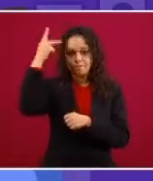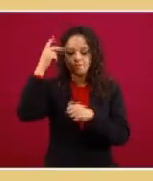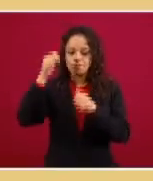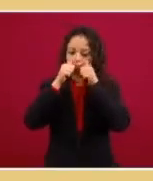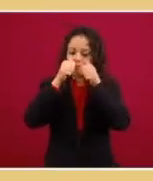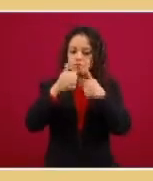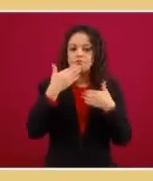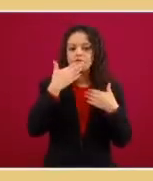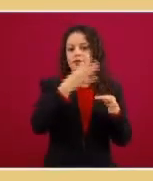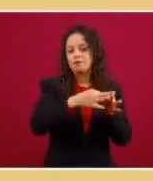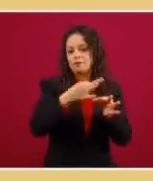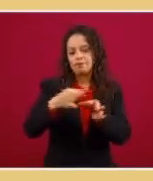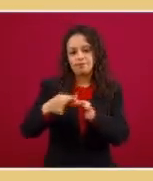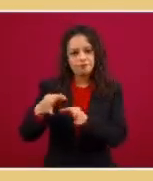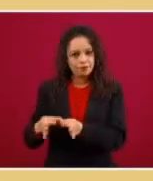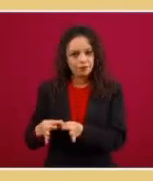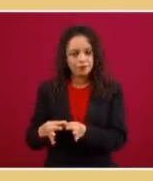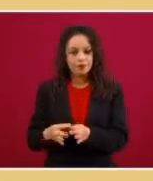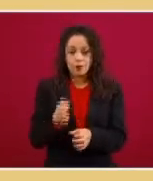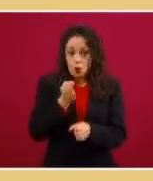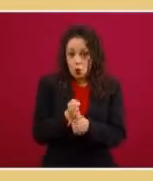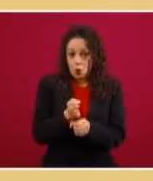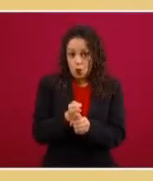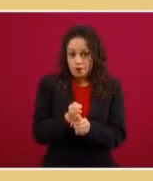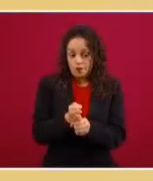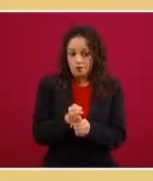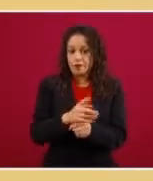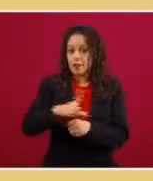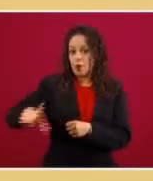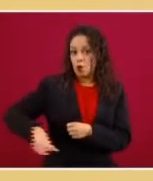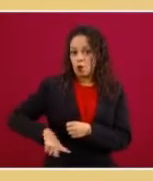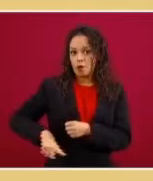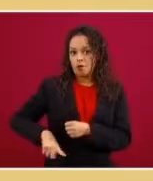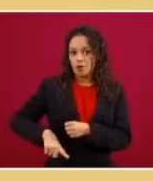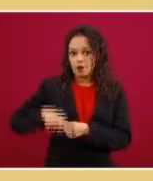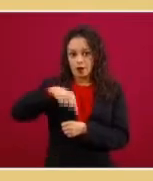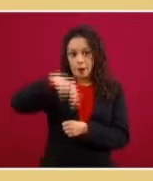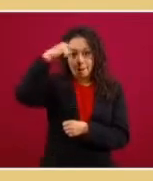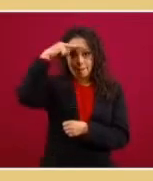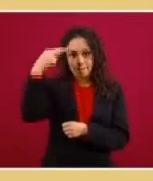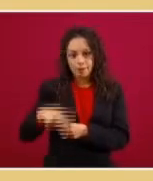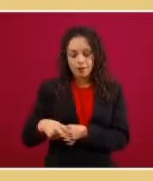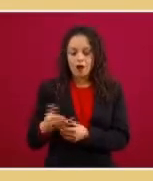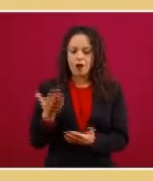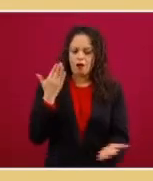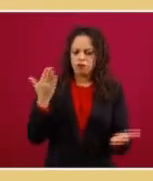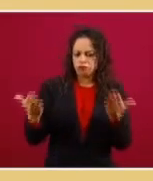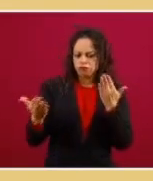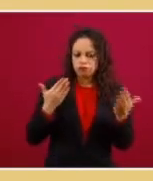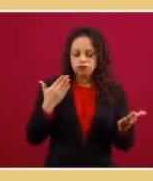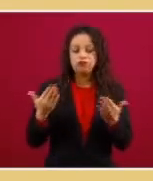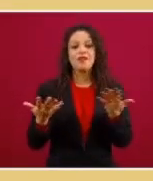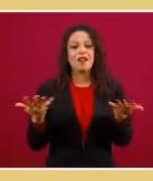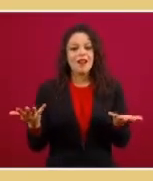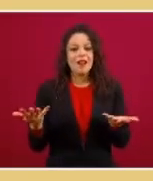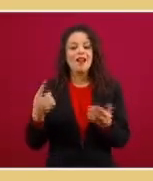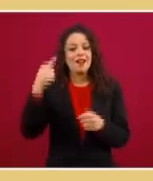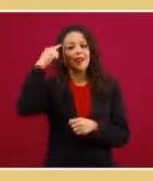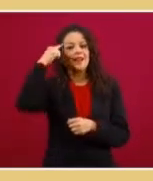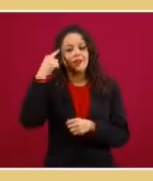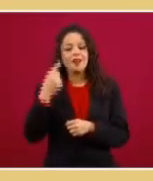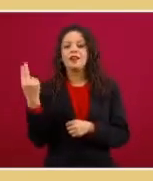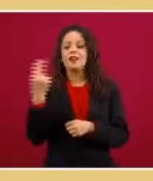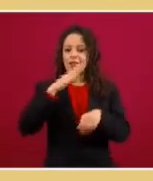Por eso, el Gobierno de México valora y hace un llamado a todas las médicas y médicos,